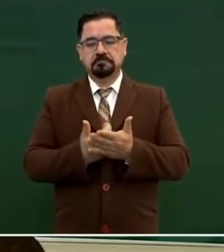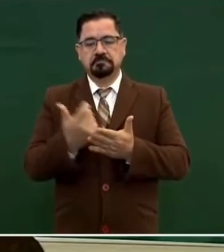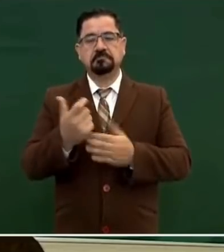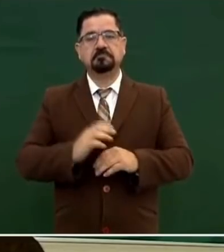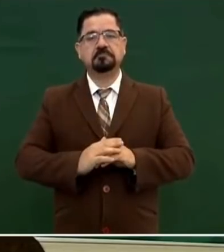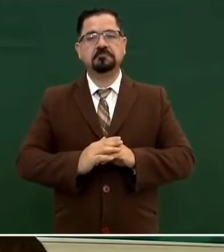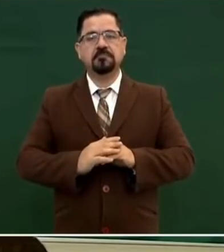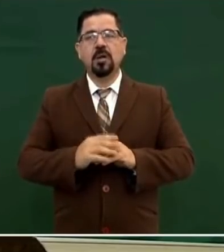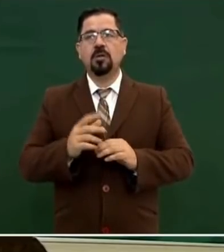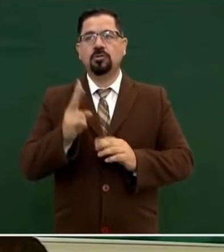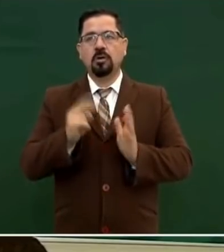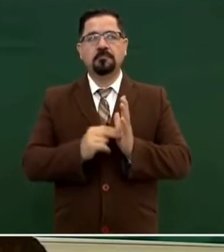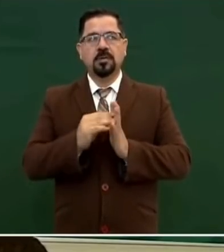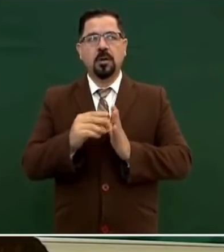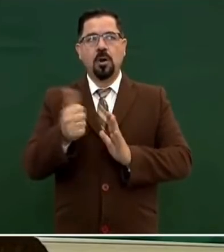11 mil.